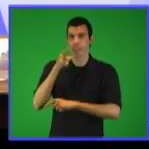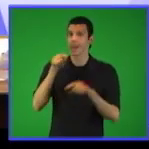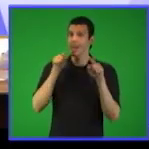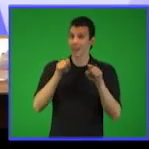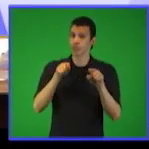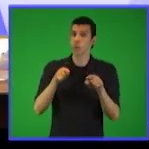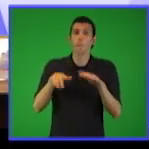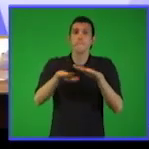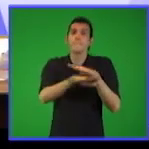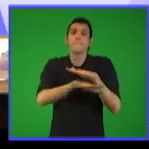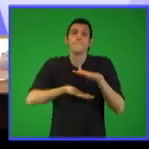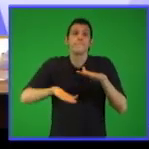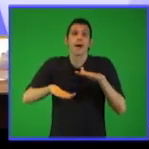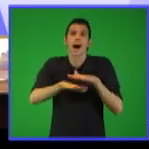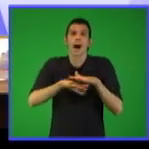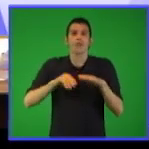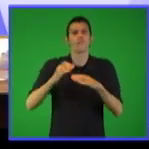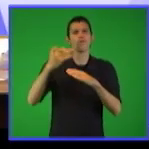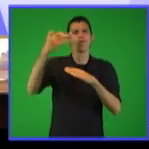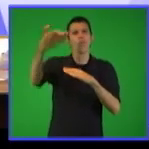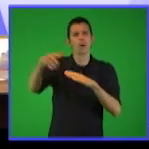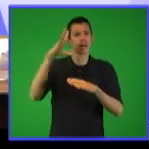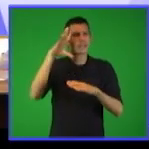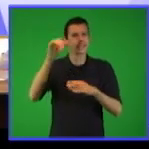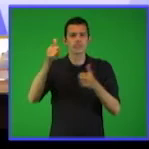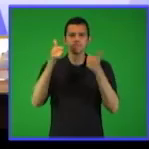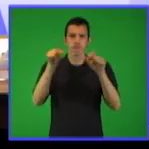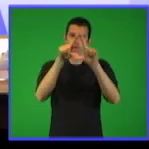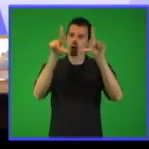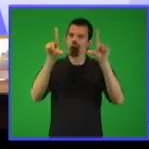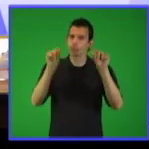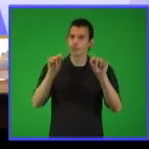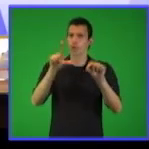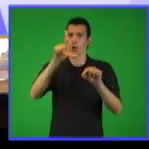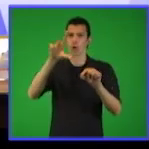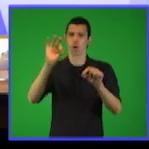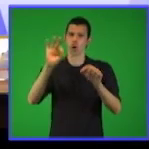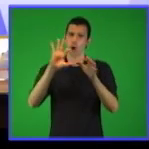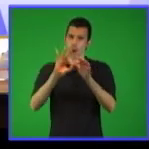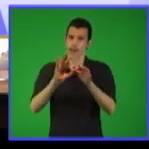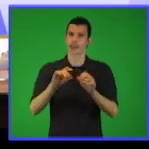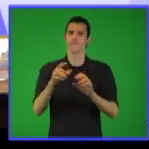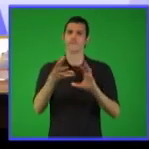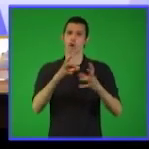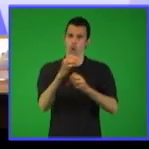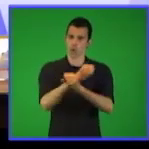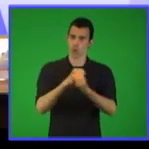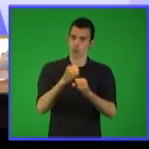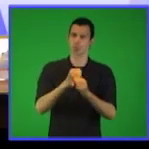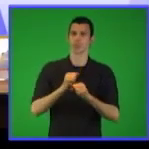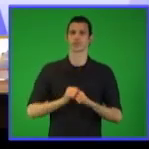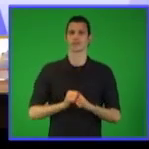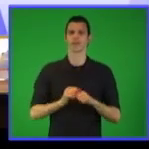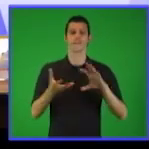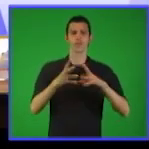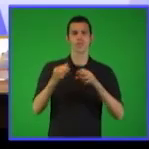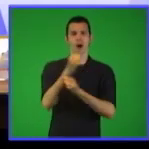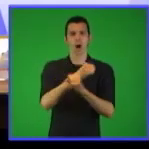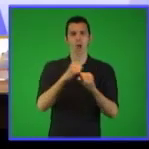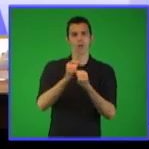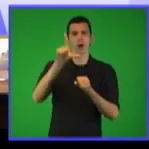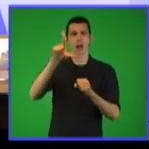es la base para que comprendan el concepto de logaritmo y la operación de